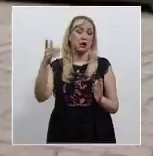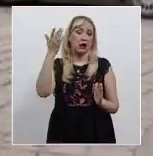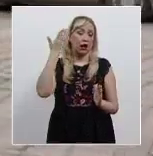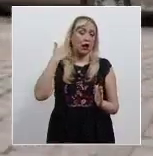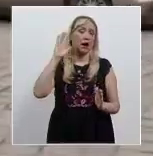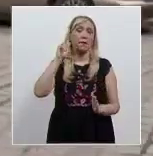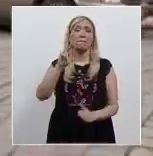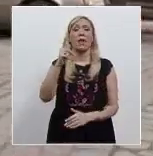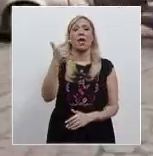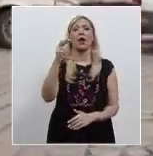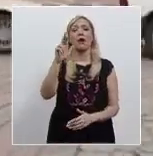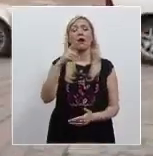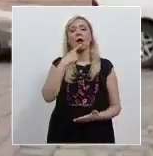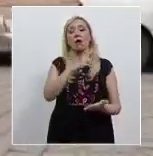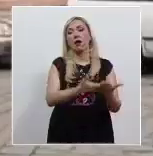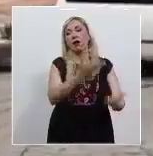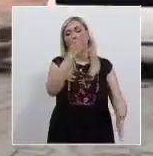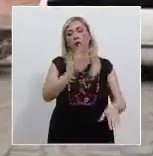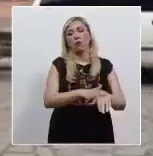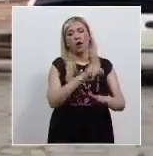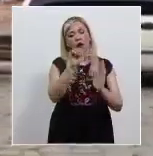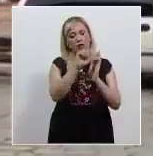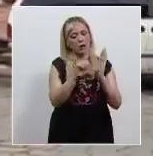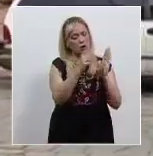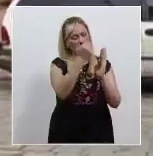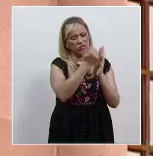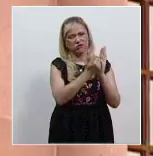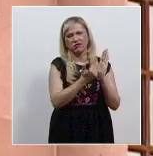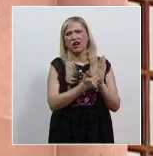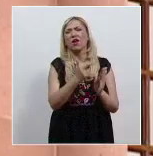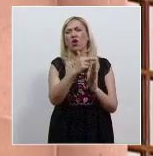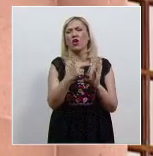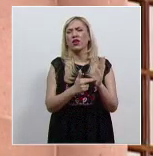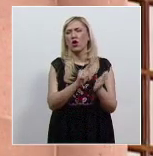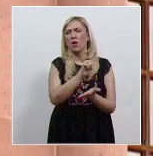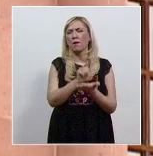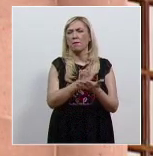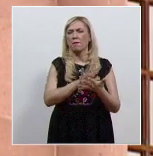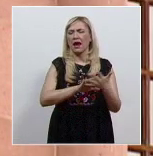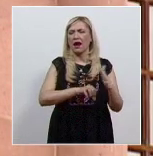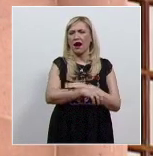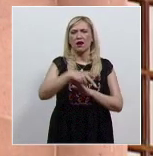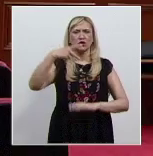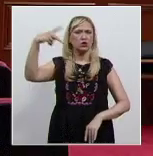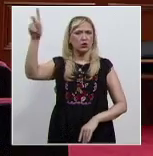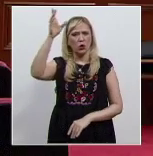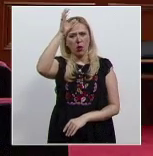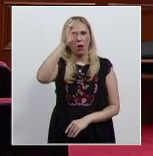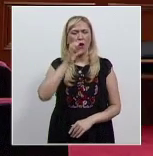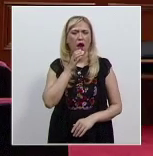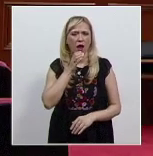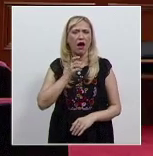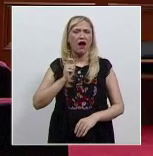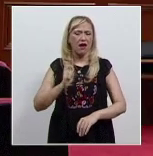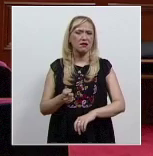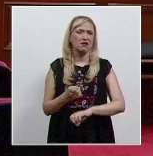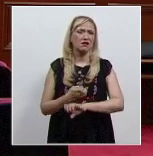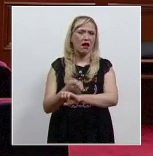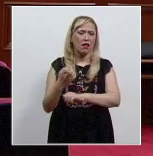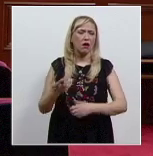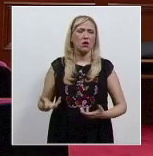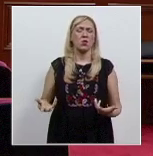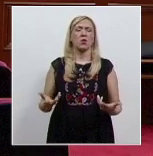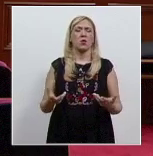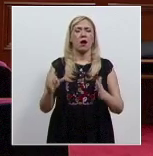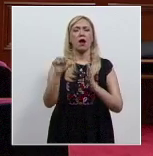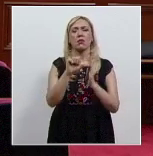República en contra de diversos artículos del Código Penal del Estado de Coahuila. Los ministros declararon la invalidez del